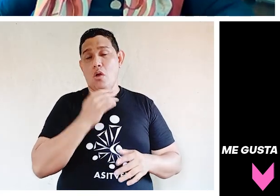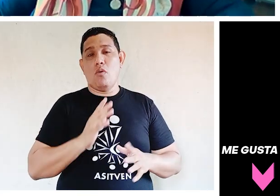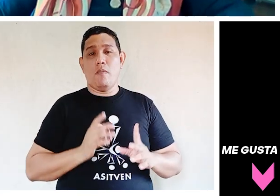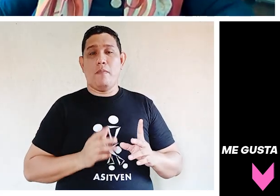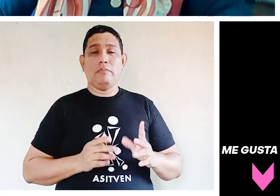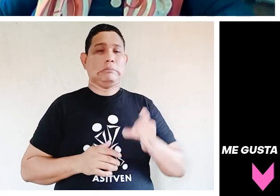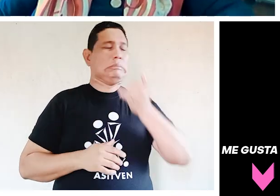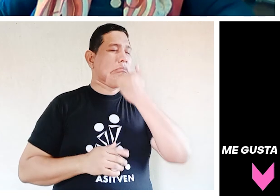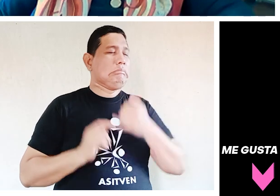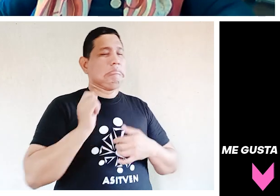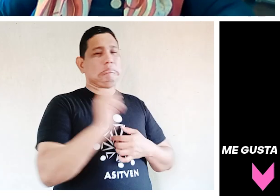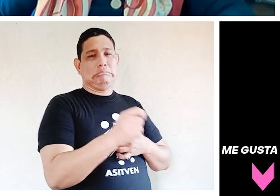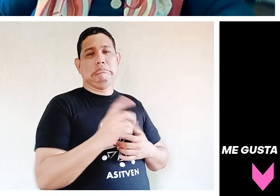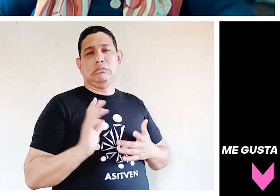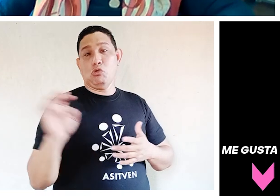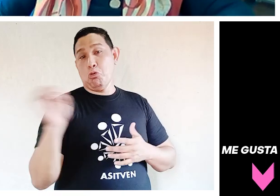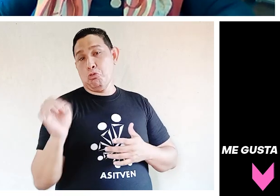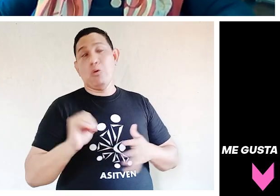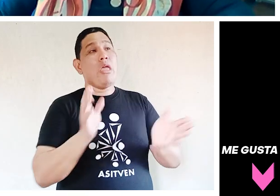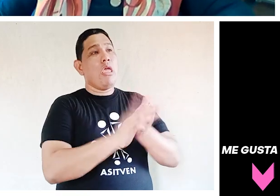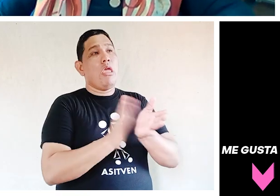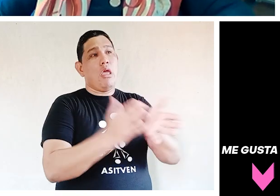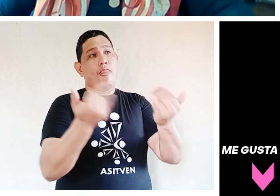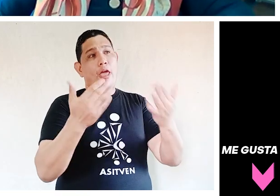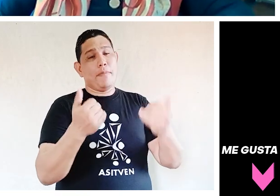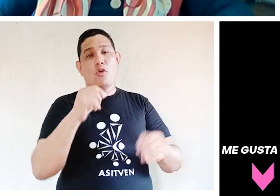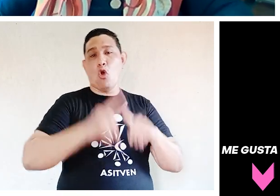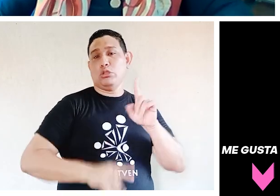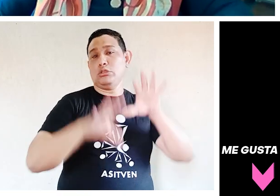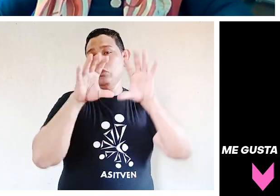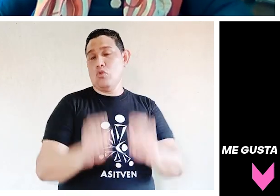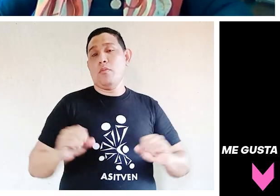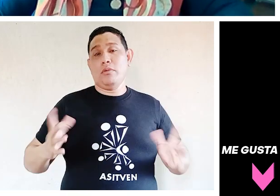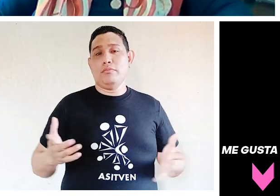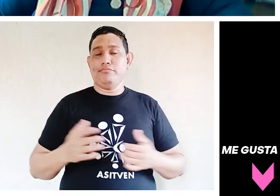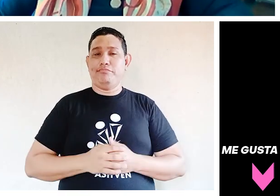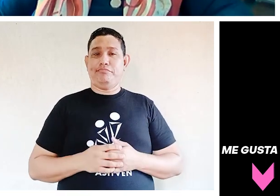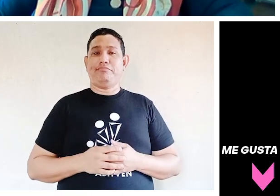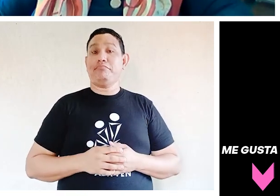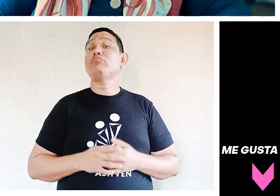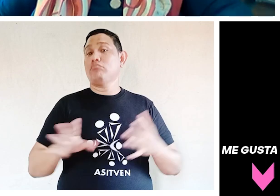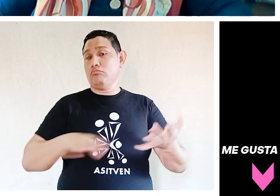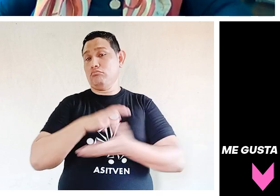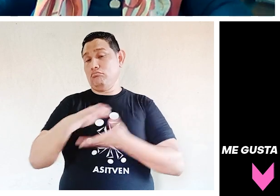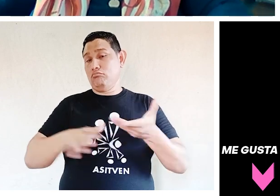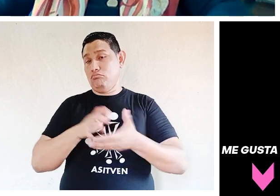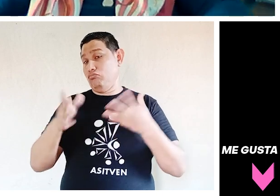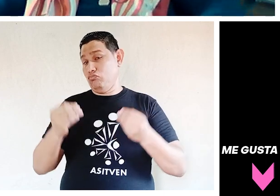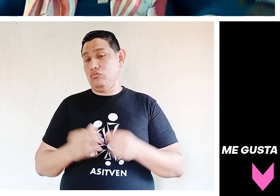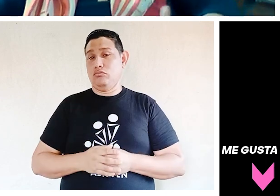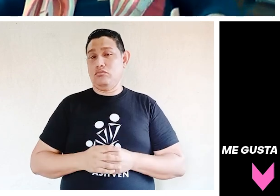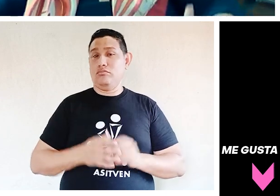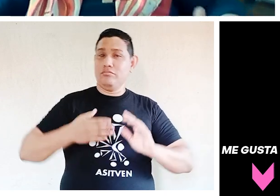pago o de solicitar un producto. Eso me ocasiona unos grandes inconvenientes. Entonces, este,